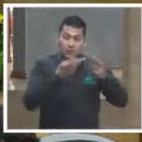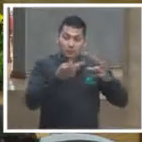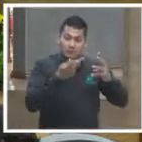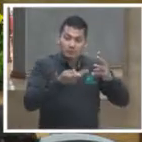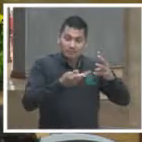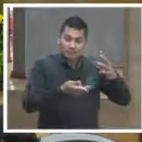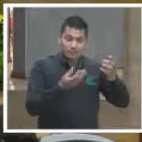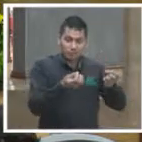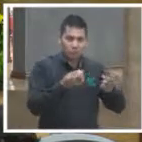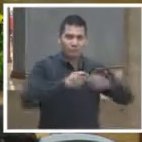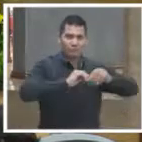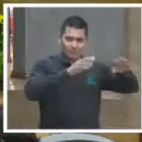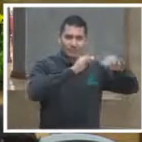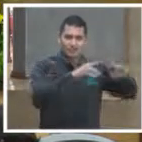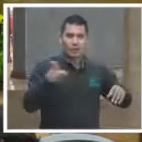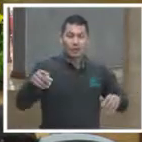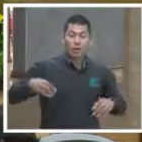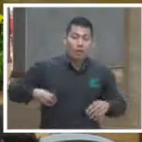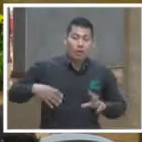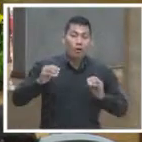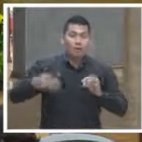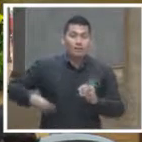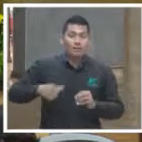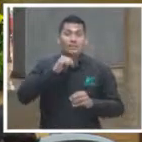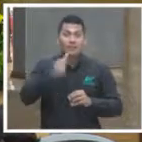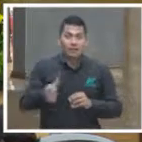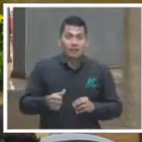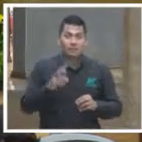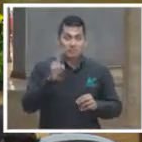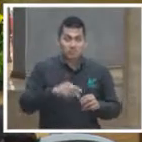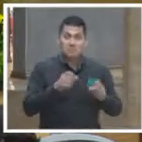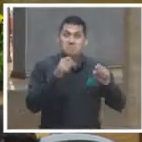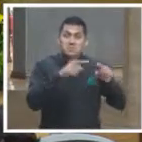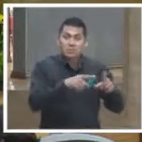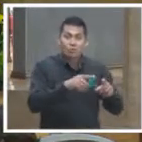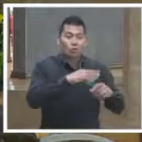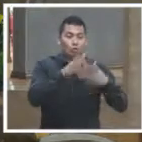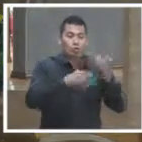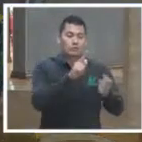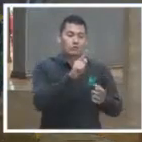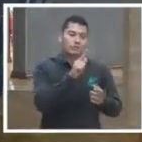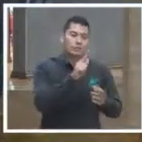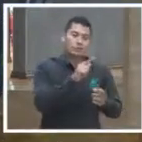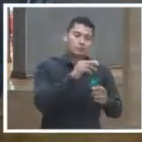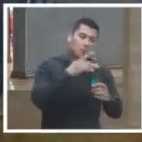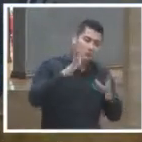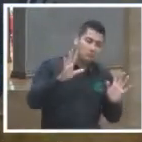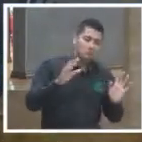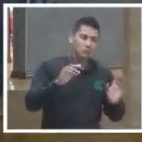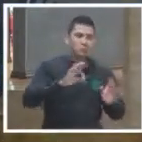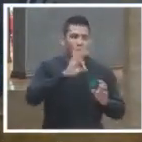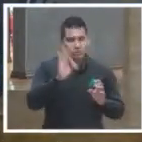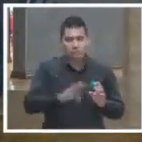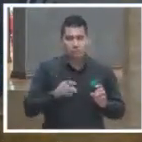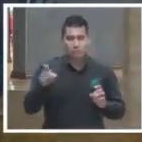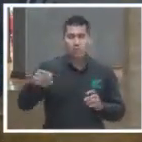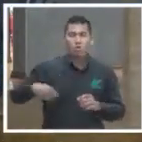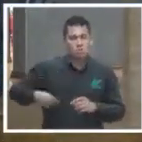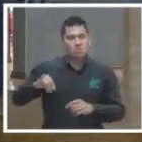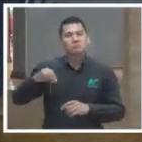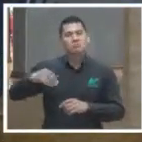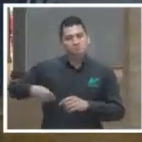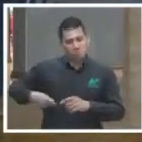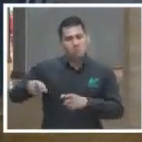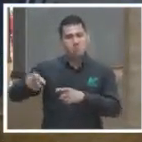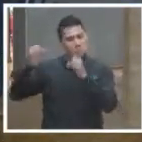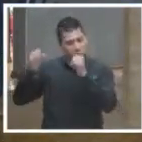que están relacionadas con si era culpable o inocente están en ese mismo porcentaje, o sea, era contundente. La